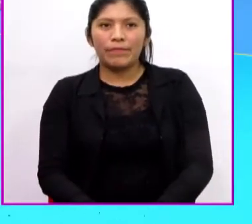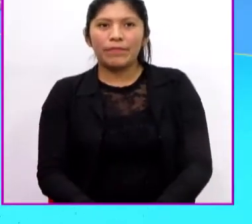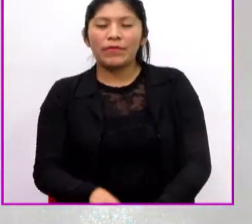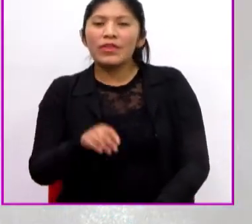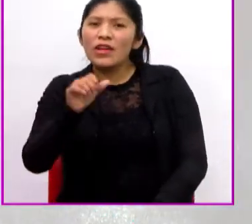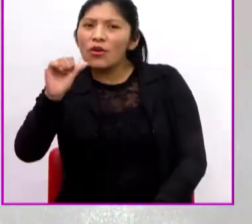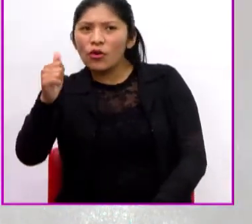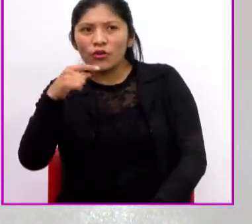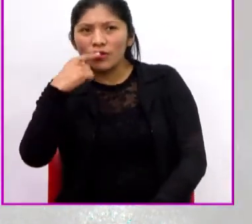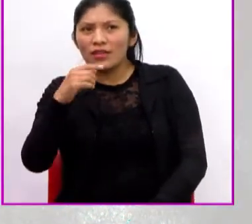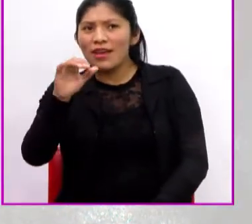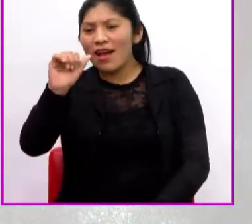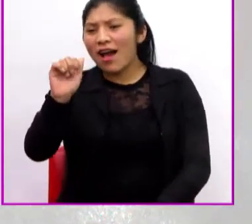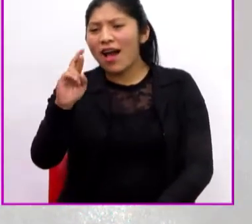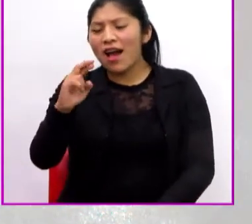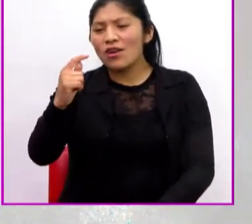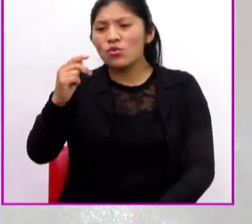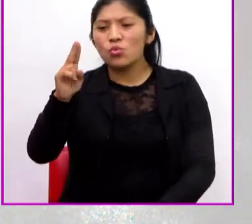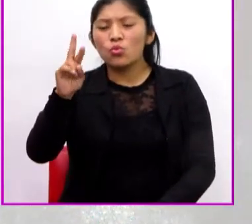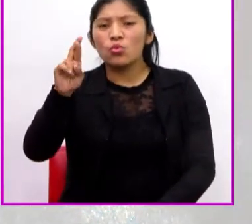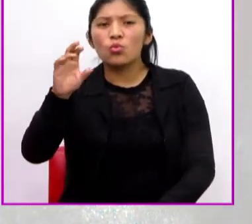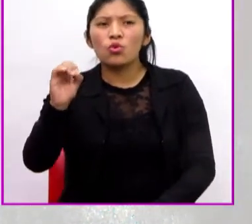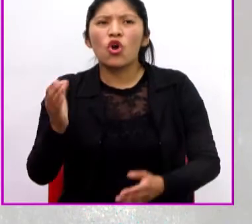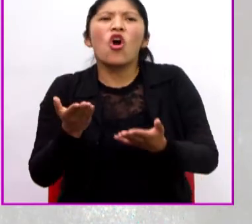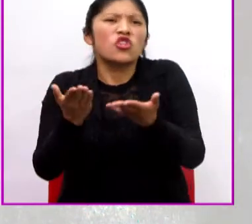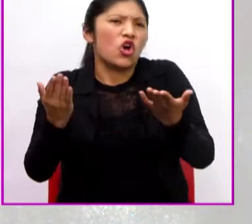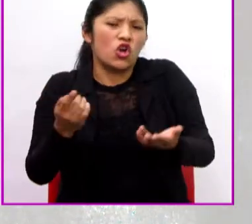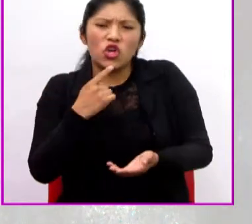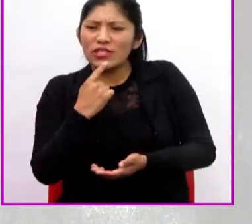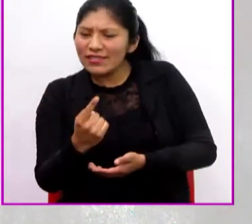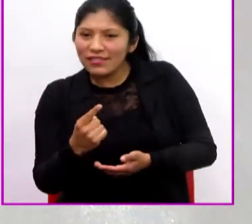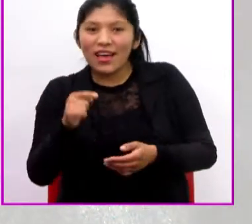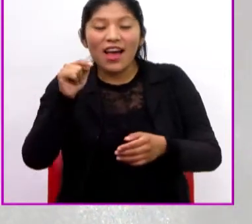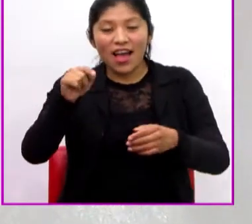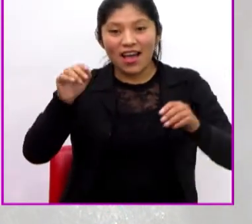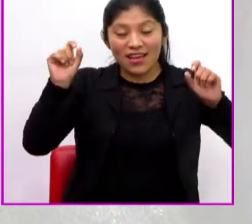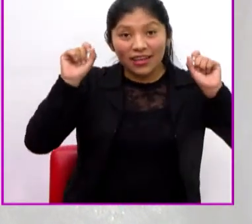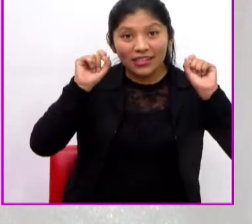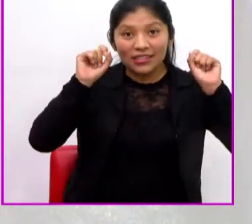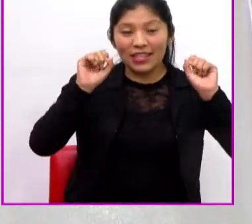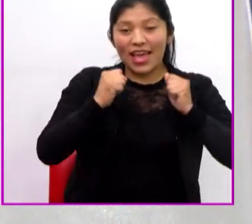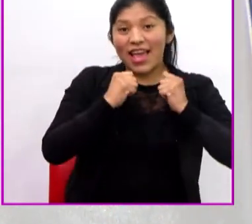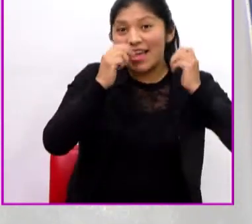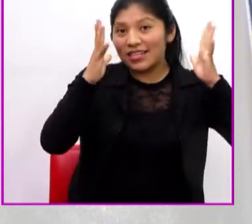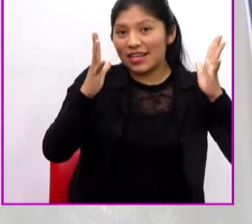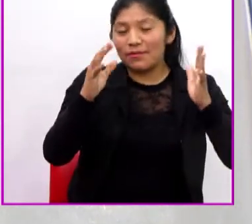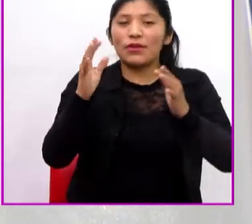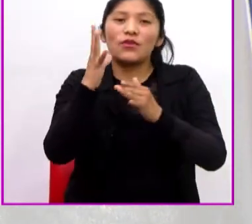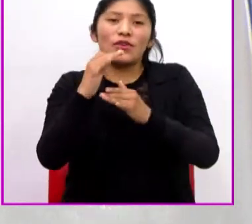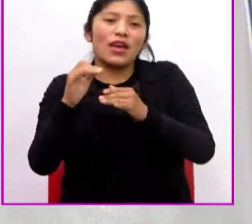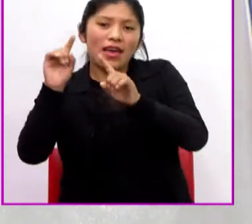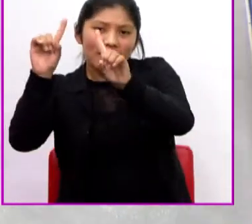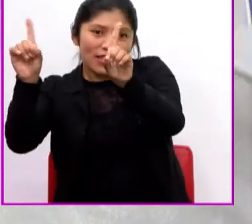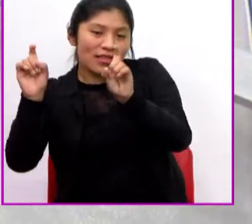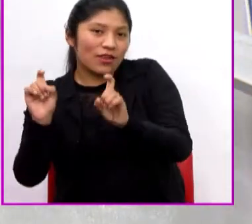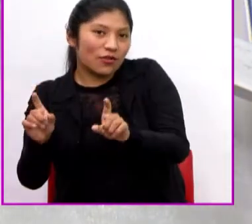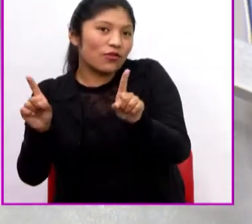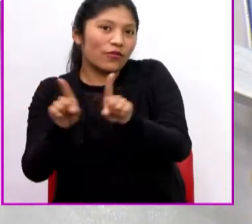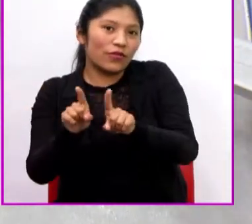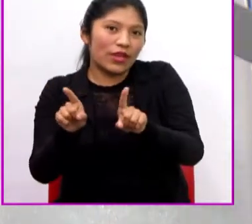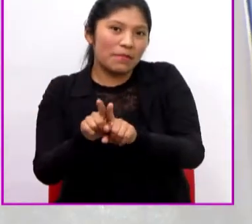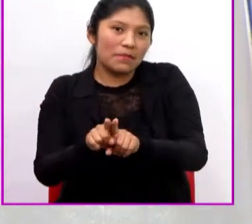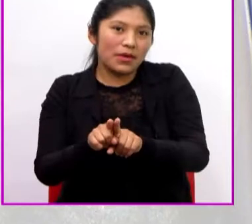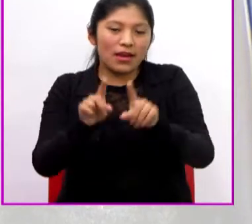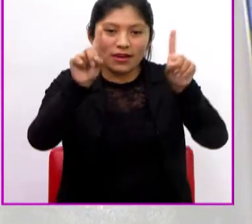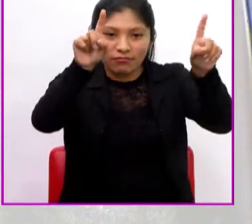¿Dónde estás? Aquí vemos la presencia de los signos de exclamación e interrogación. Y si vemos, en